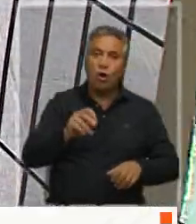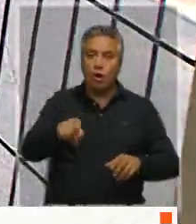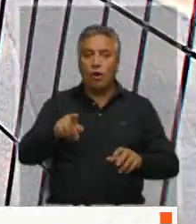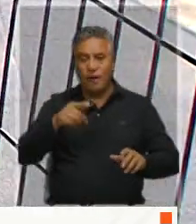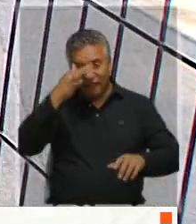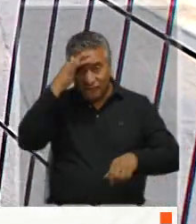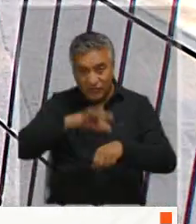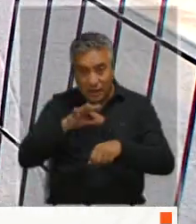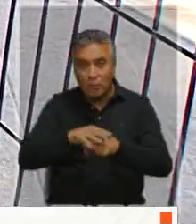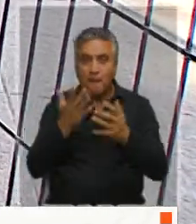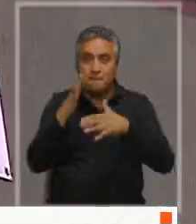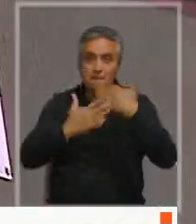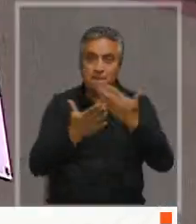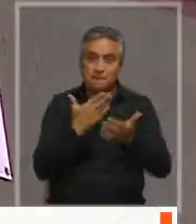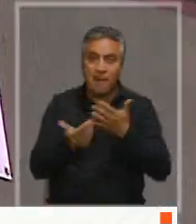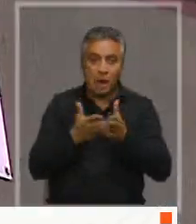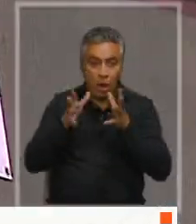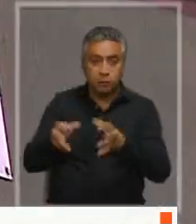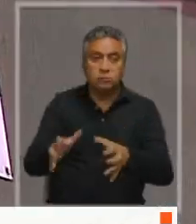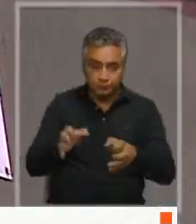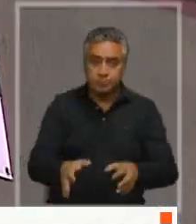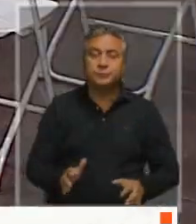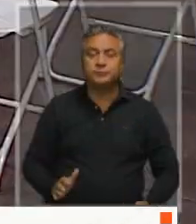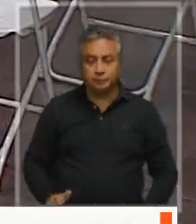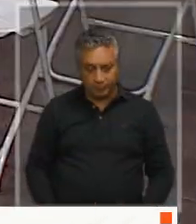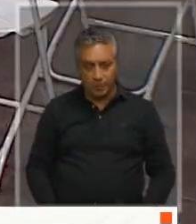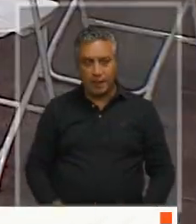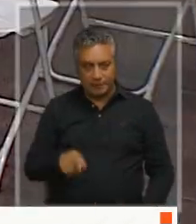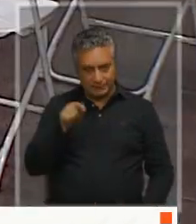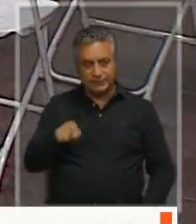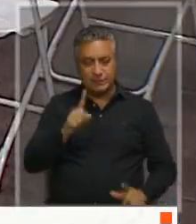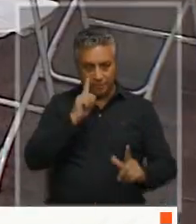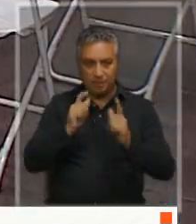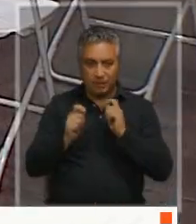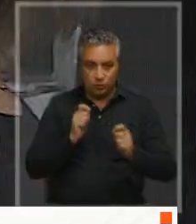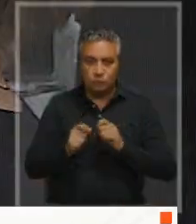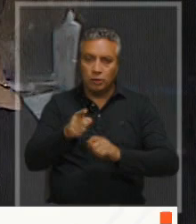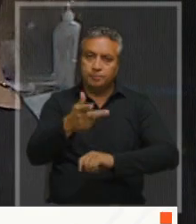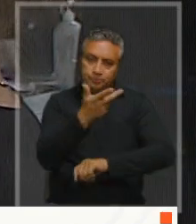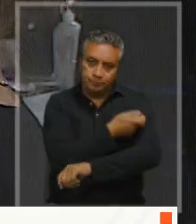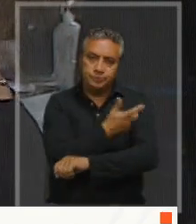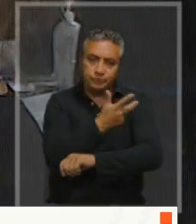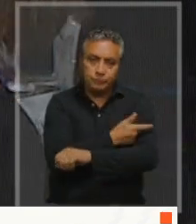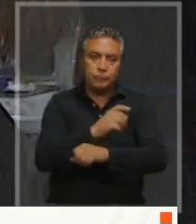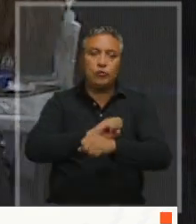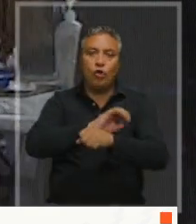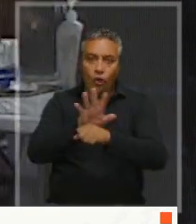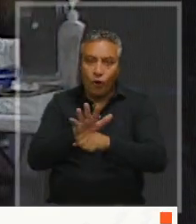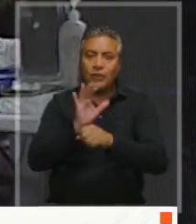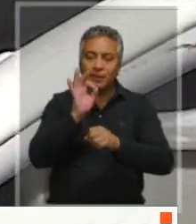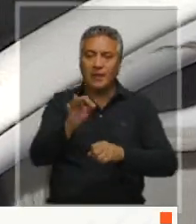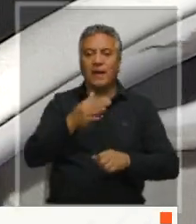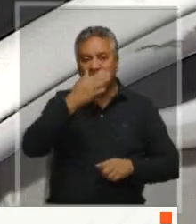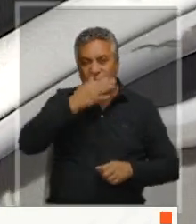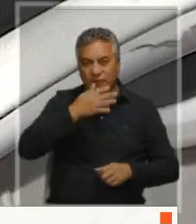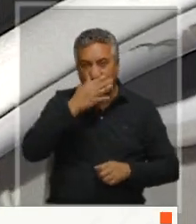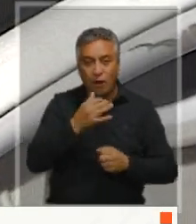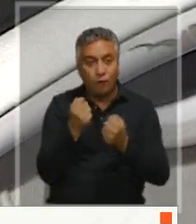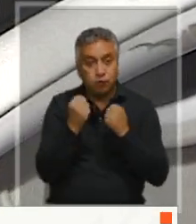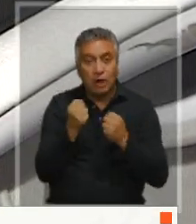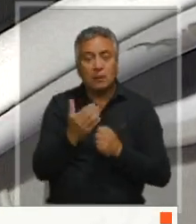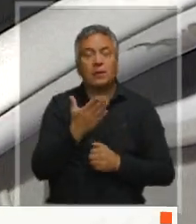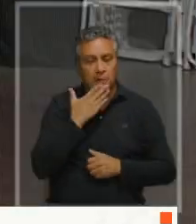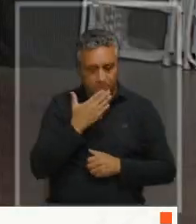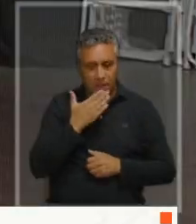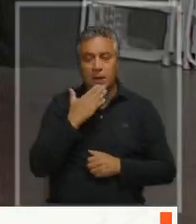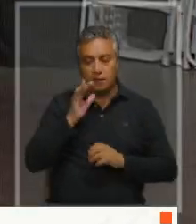Se vacunan contra la influenza y el COVID para estar protegidos en invierno. Algo preocupados también por el virus de la gripe aviar, tras